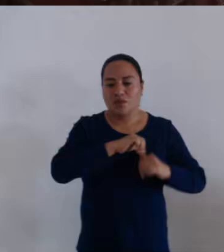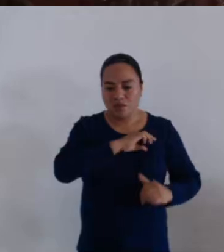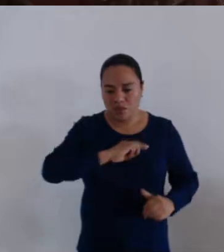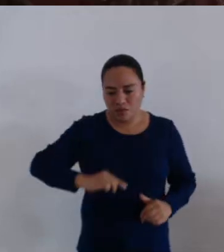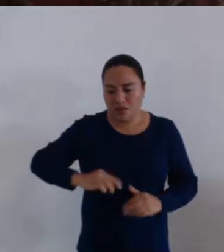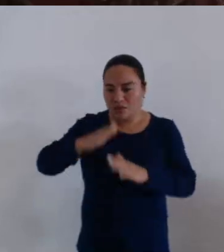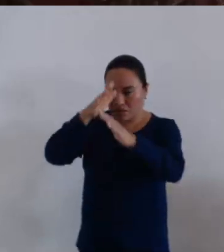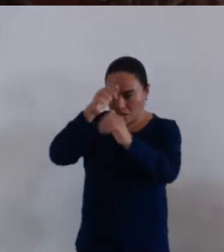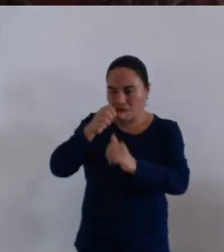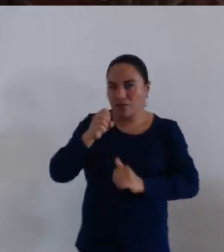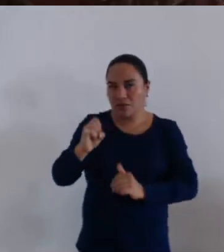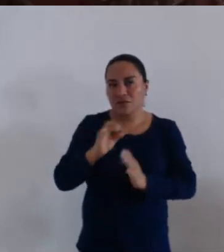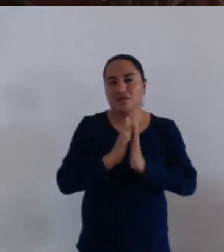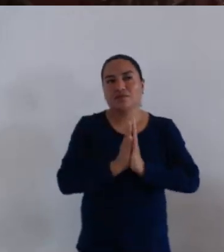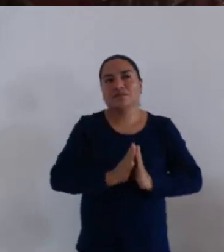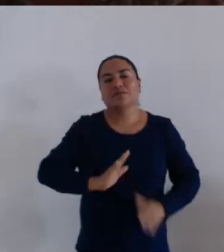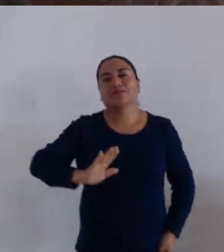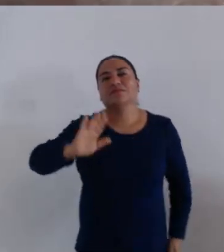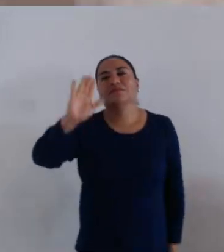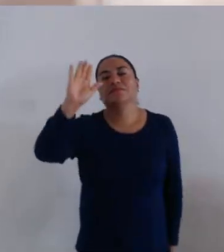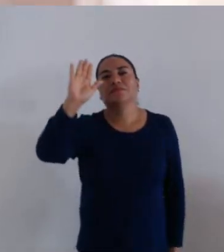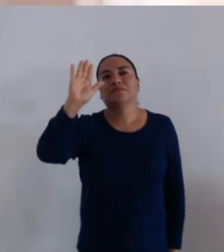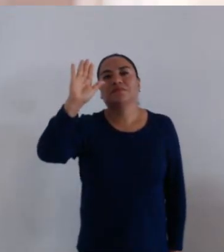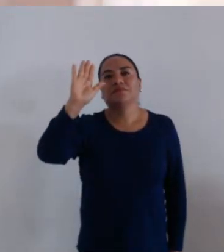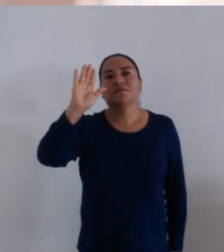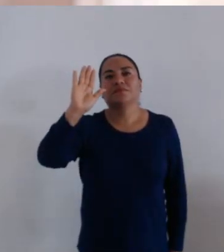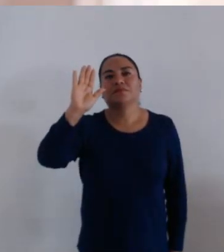favor de la aprobación, sírvanse levantar la mano.